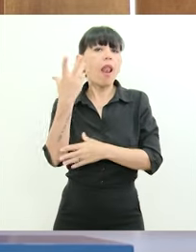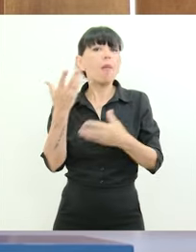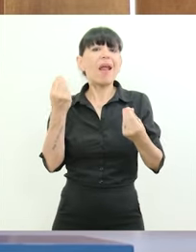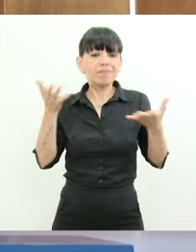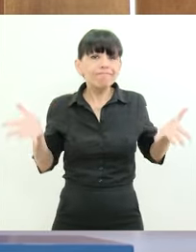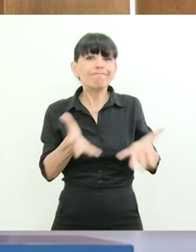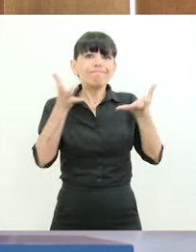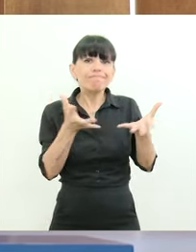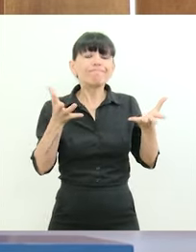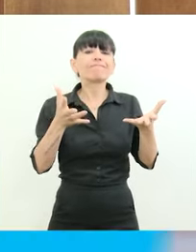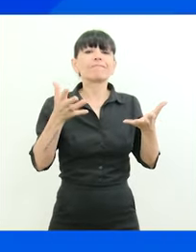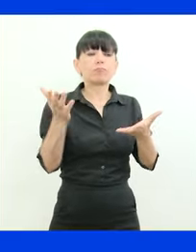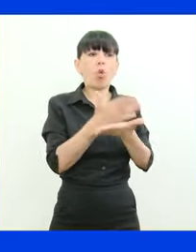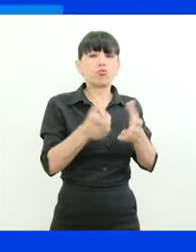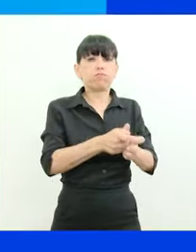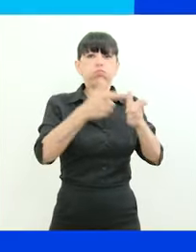crezca aún más el sector?